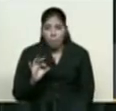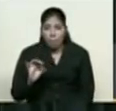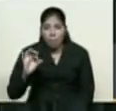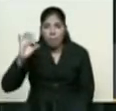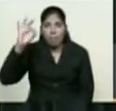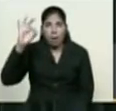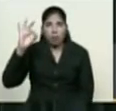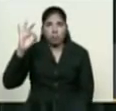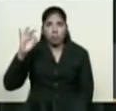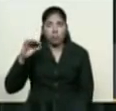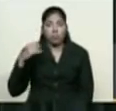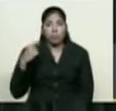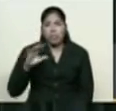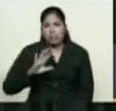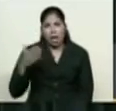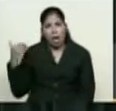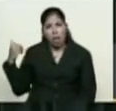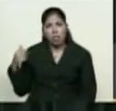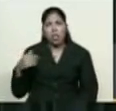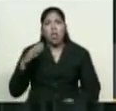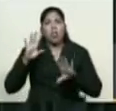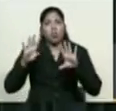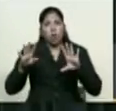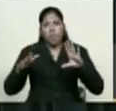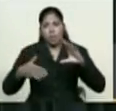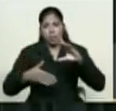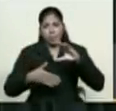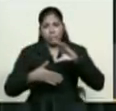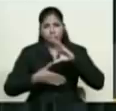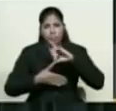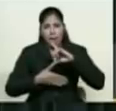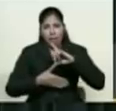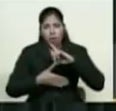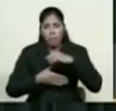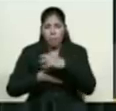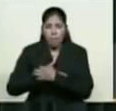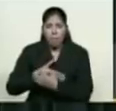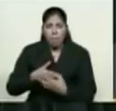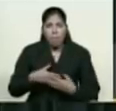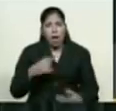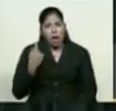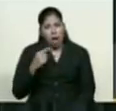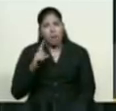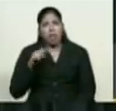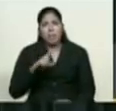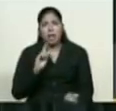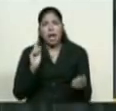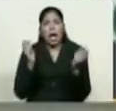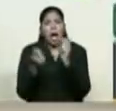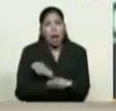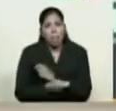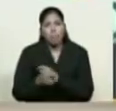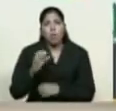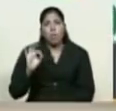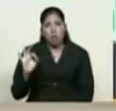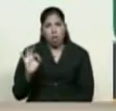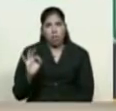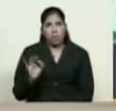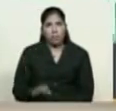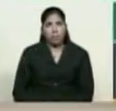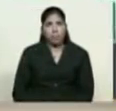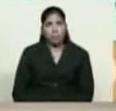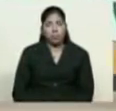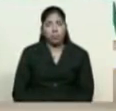países latinoamericanos en los últimos 40 años. Venezuela toma la iniciativa para defender su